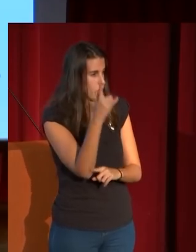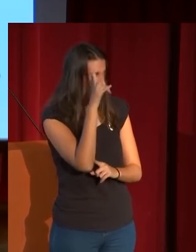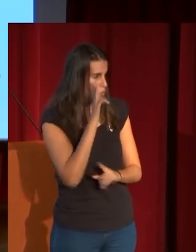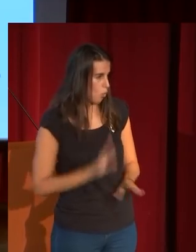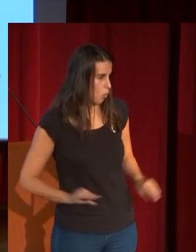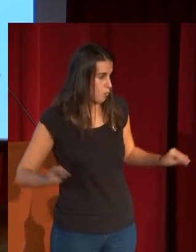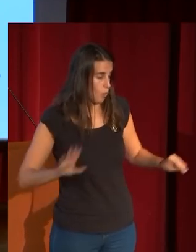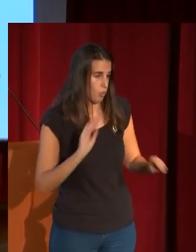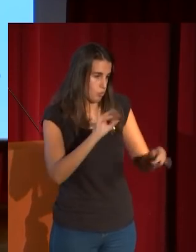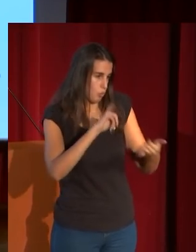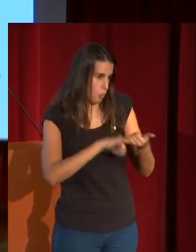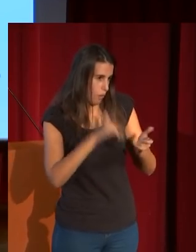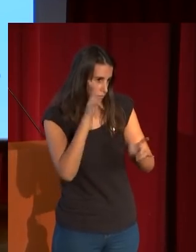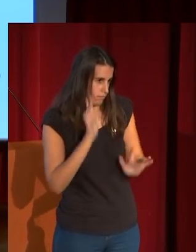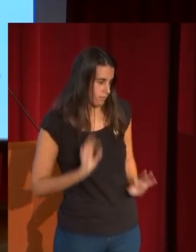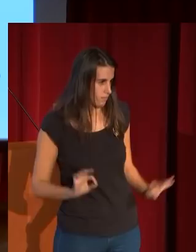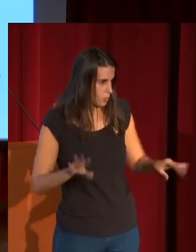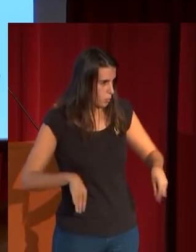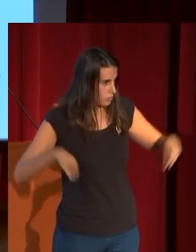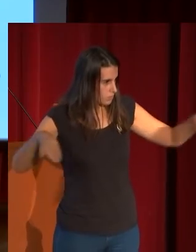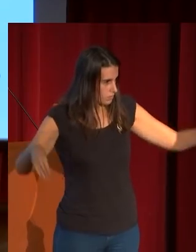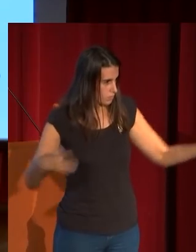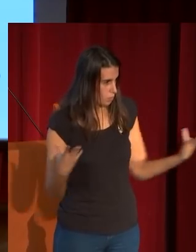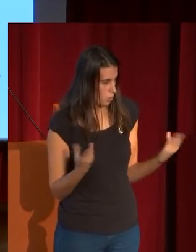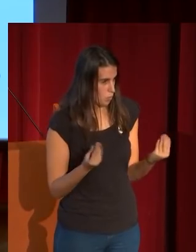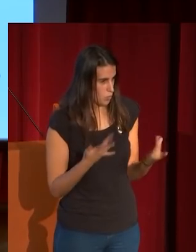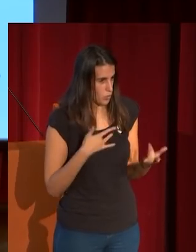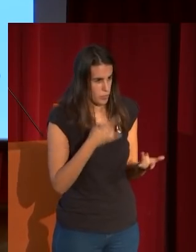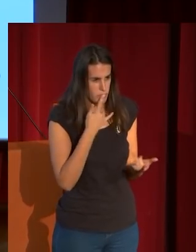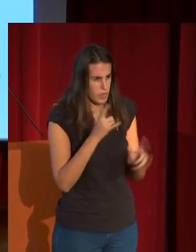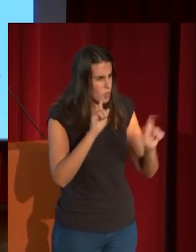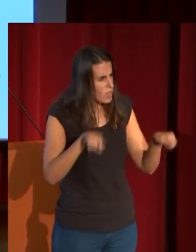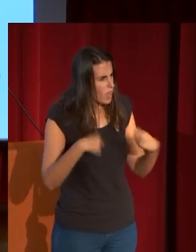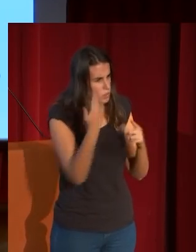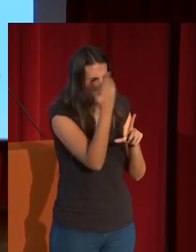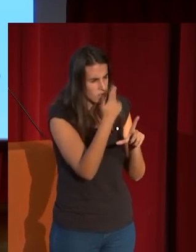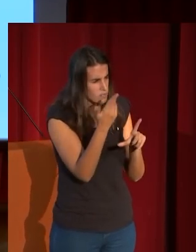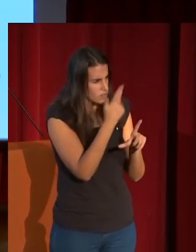como es su propia esposa Cecilia con una soltura y con una